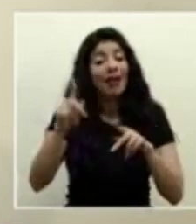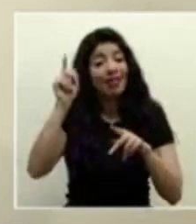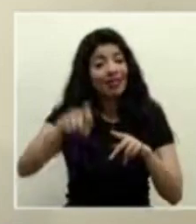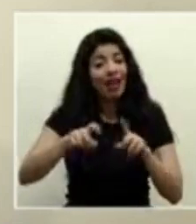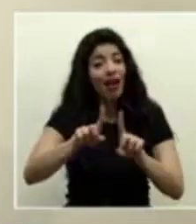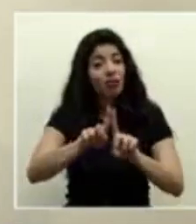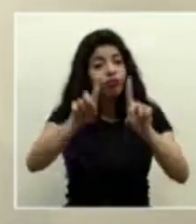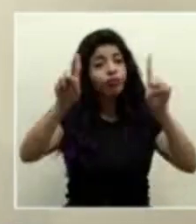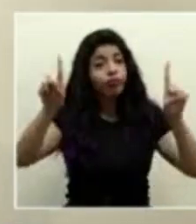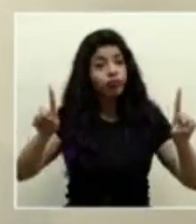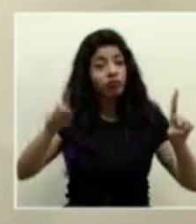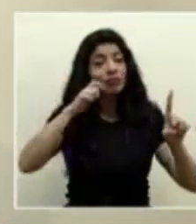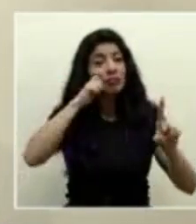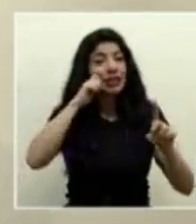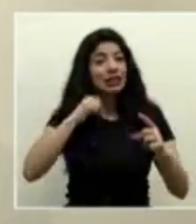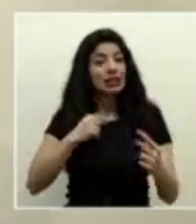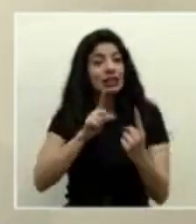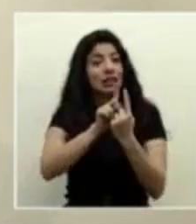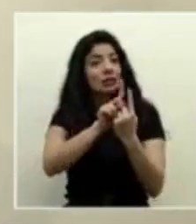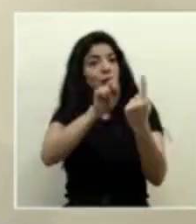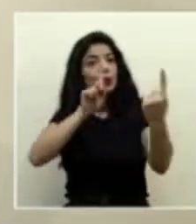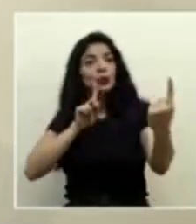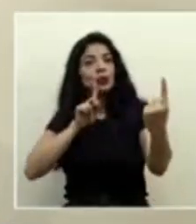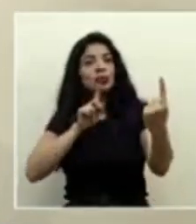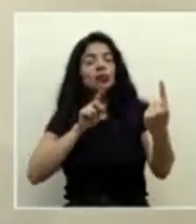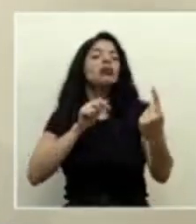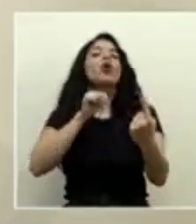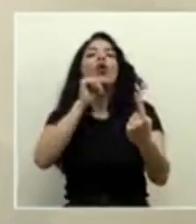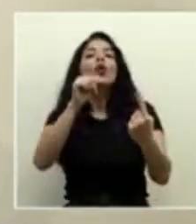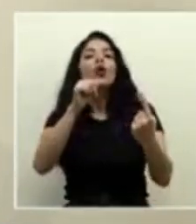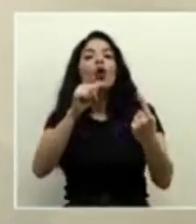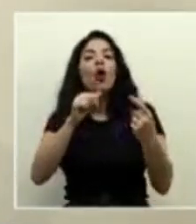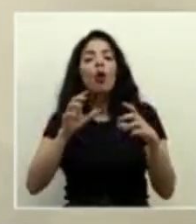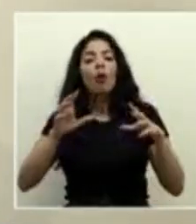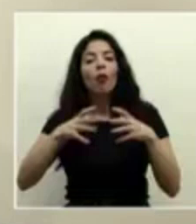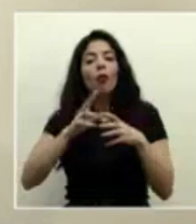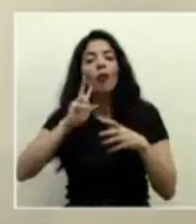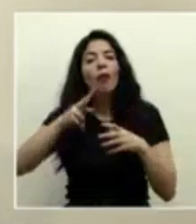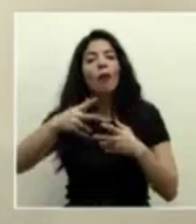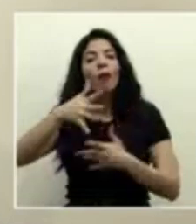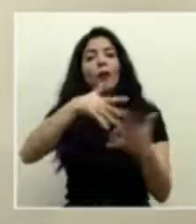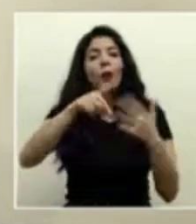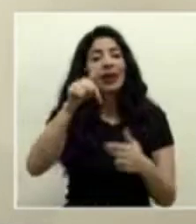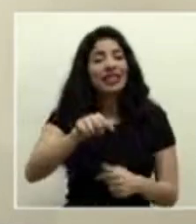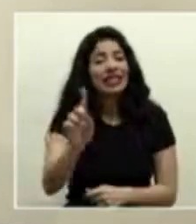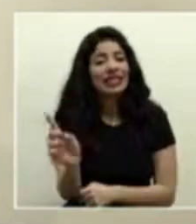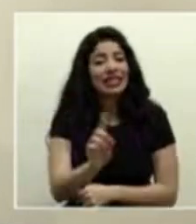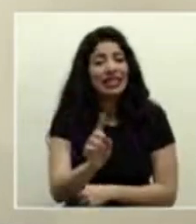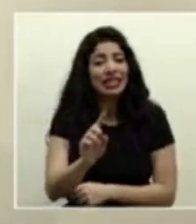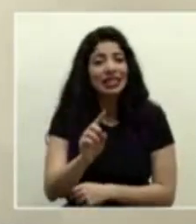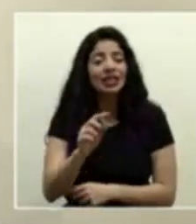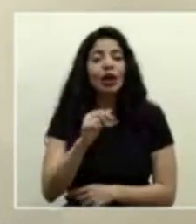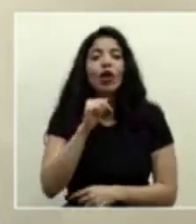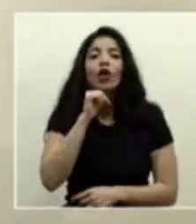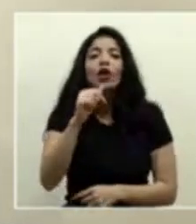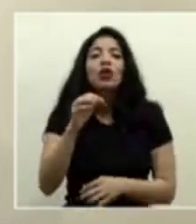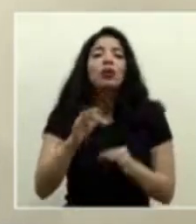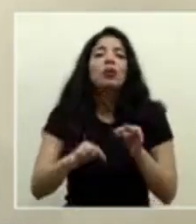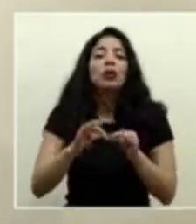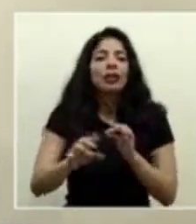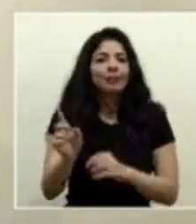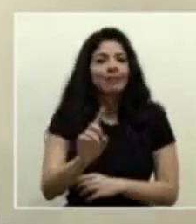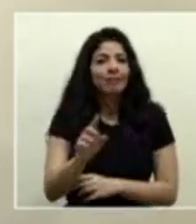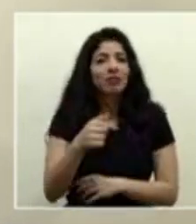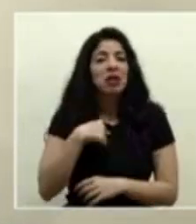presencial, de no interrumpir las burbujas sociales, no estamos hablando de una cosa menor, no estamos